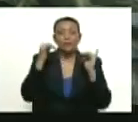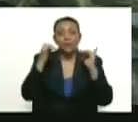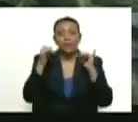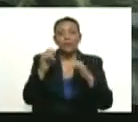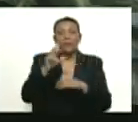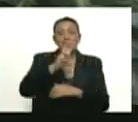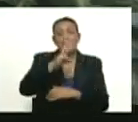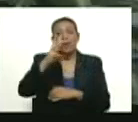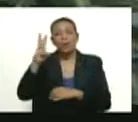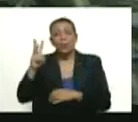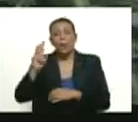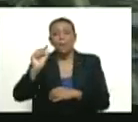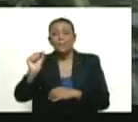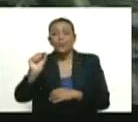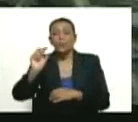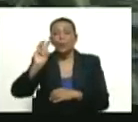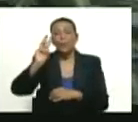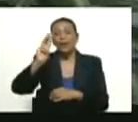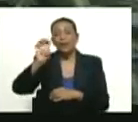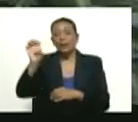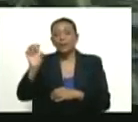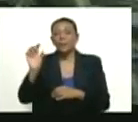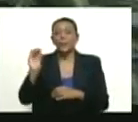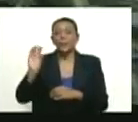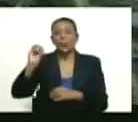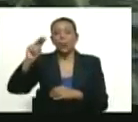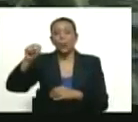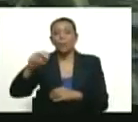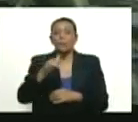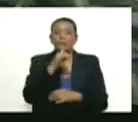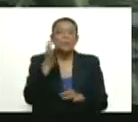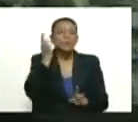www.fessitpben.com.be. Daniela Rodríguez, La Noticia.